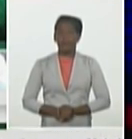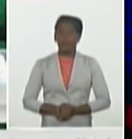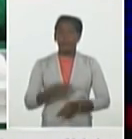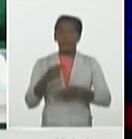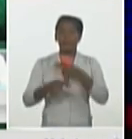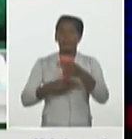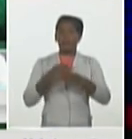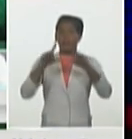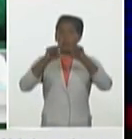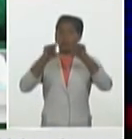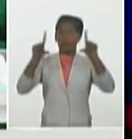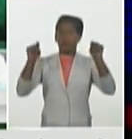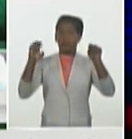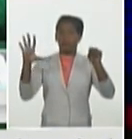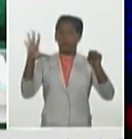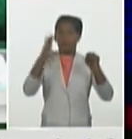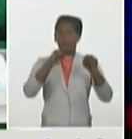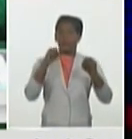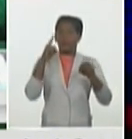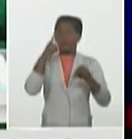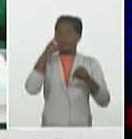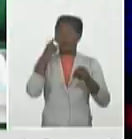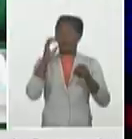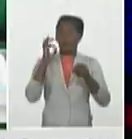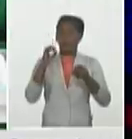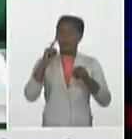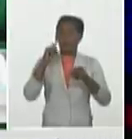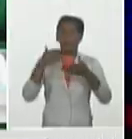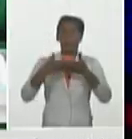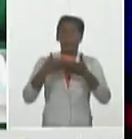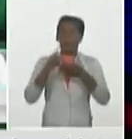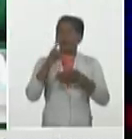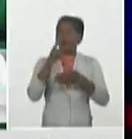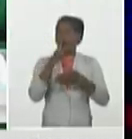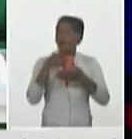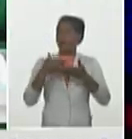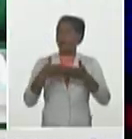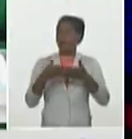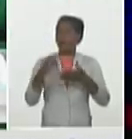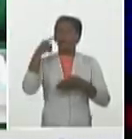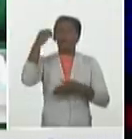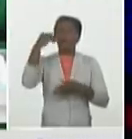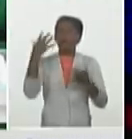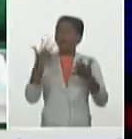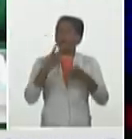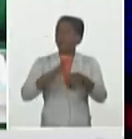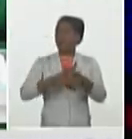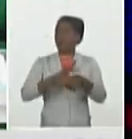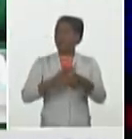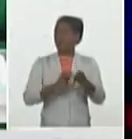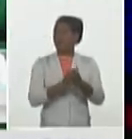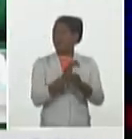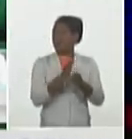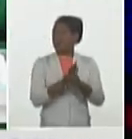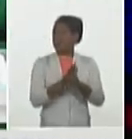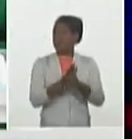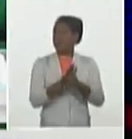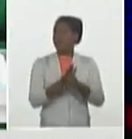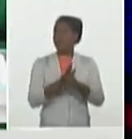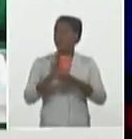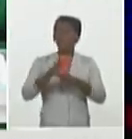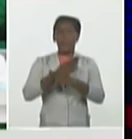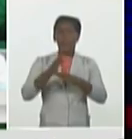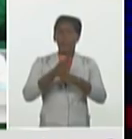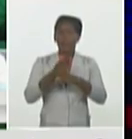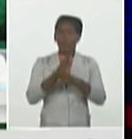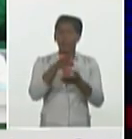.299 muestras para el diagnóstico de la COVID-19 en los laboratorios de biología